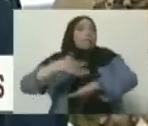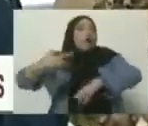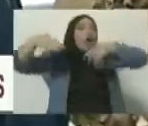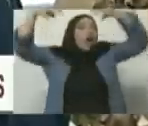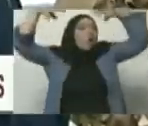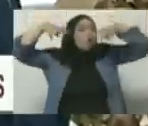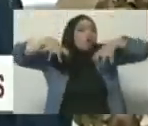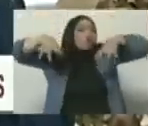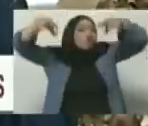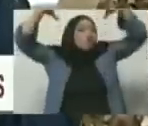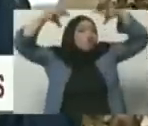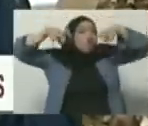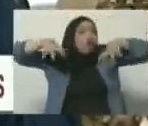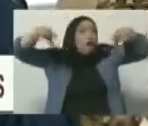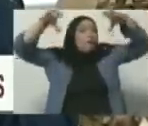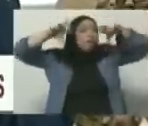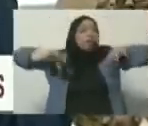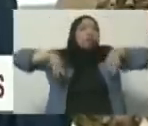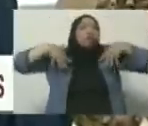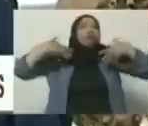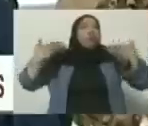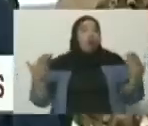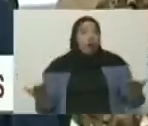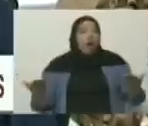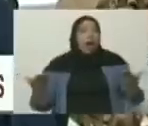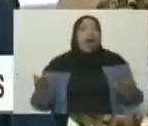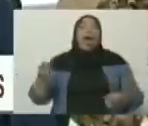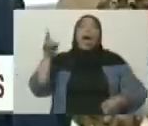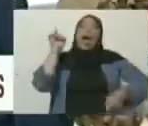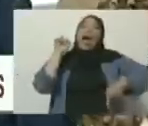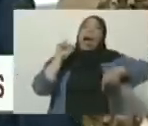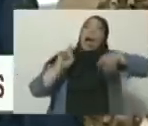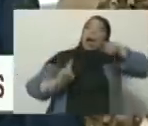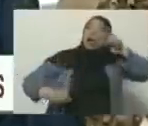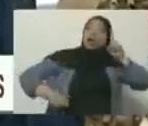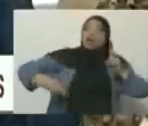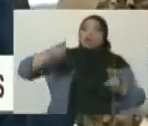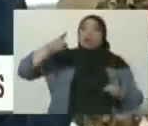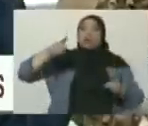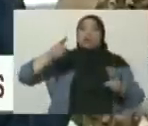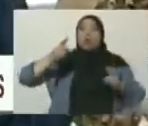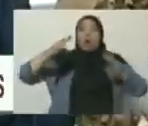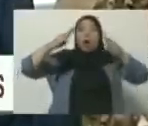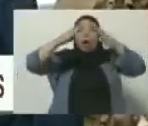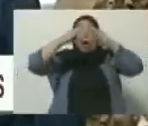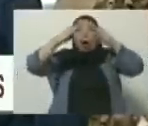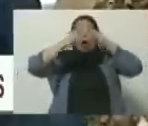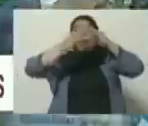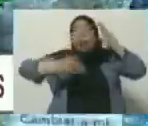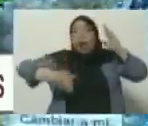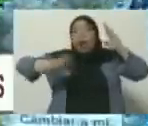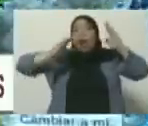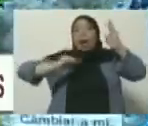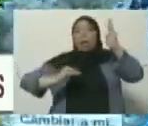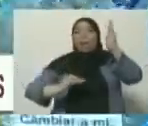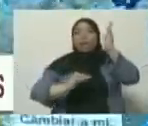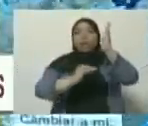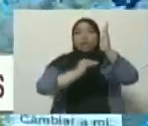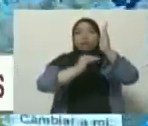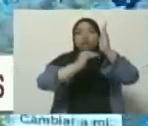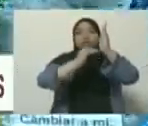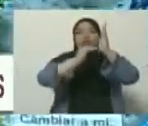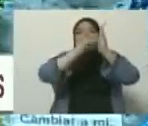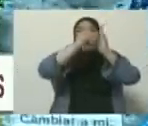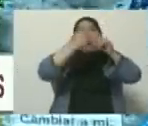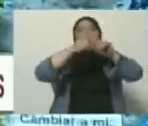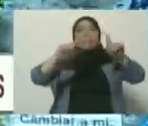fuertes, lluvias prolongadas que van a generar, en algunos casos, inundación, pero esa agua va a bajar nuevamente. Y todo el sistema de gestión de